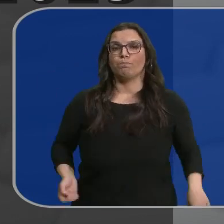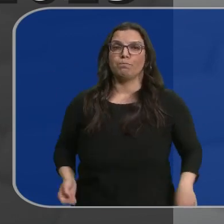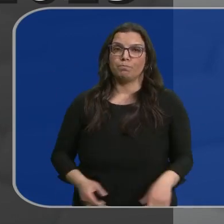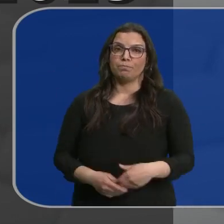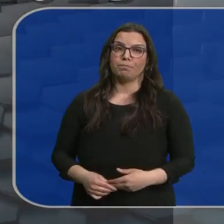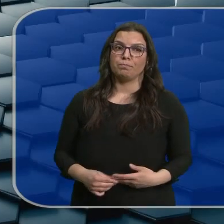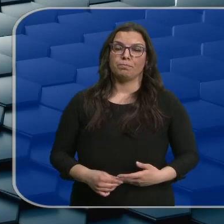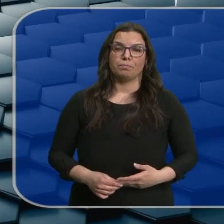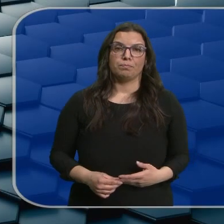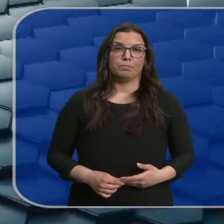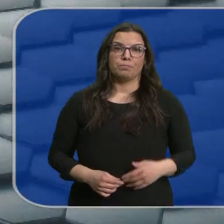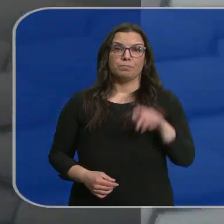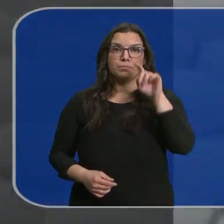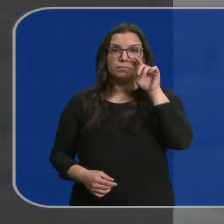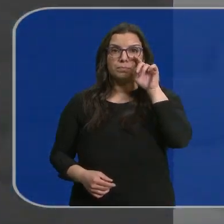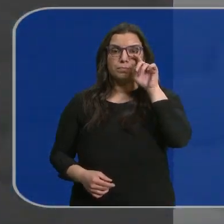concejal.